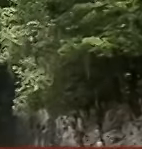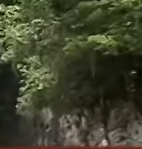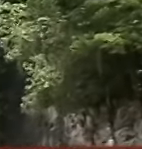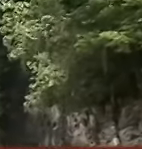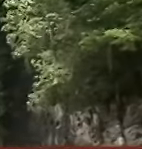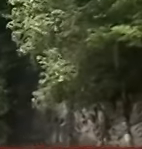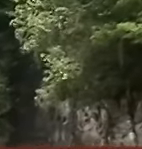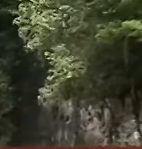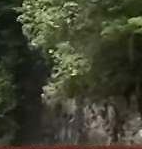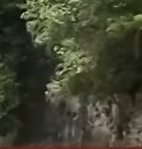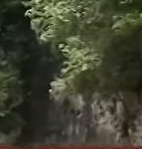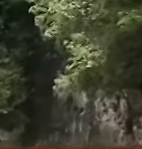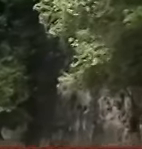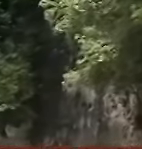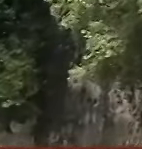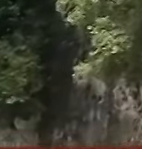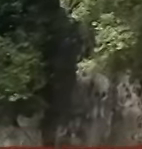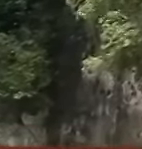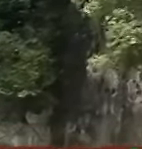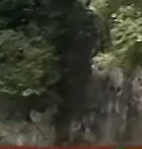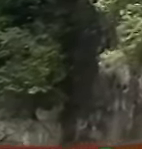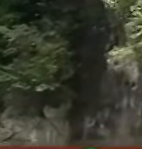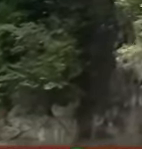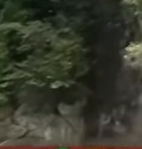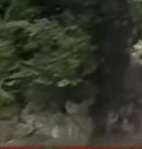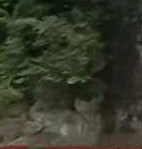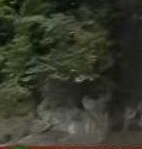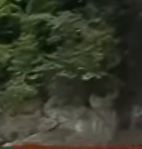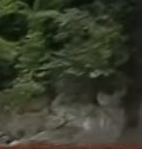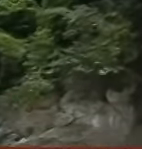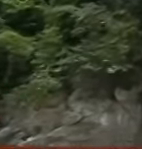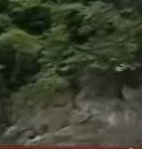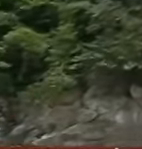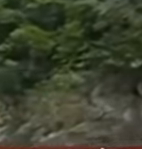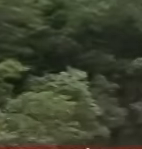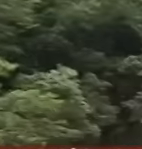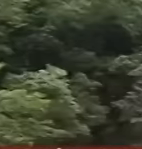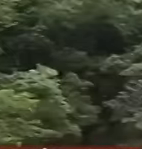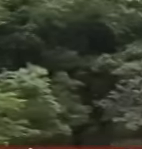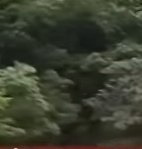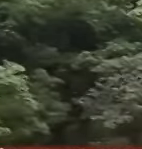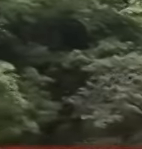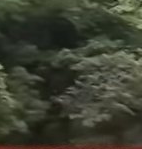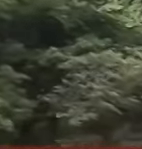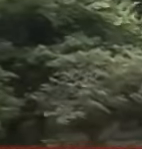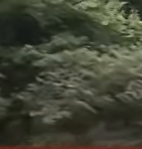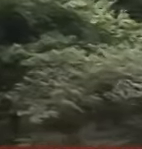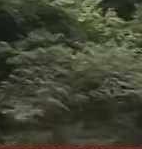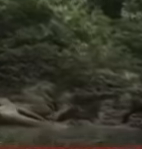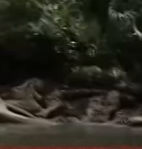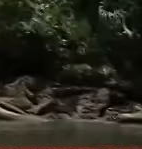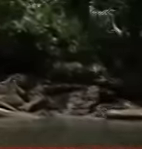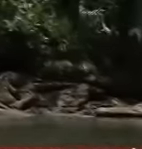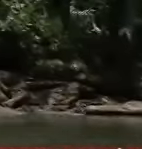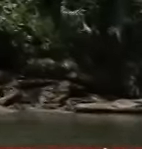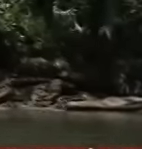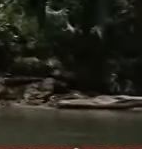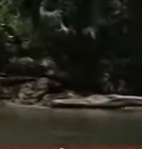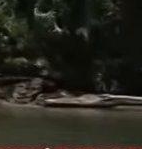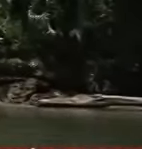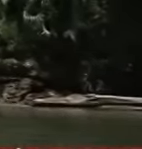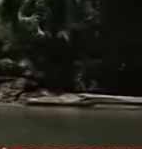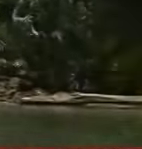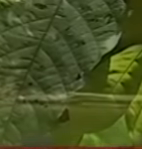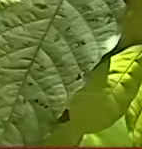La extensión de sus bosques Selvas y ríos Han hecho de Tabasco El edén de México Y gracias a esta riqueza El estado También